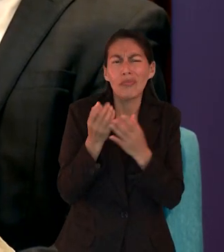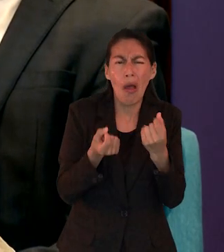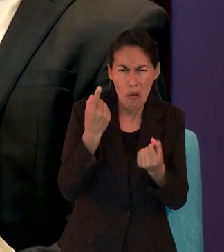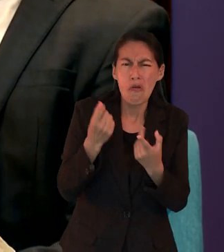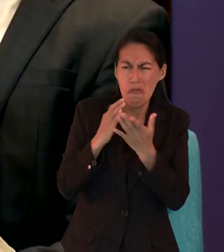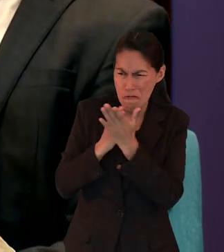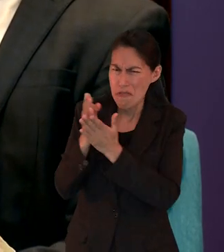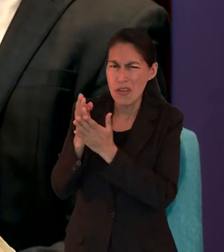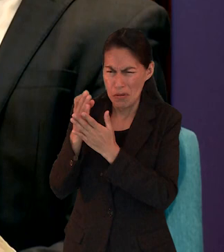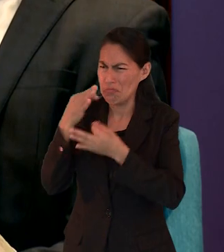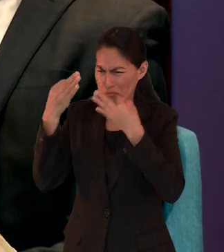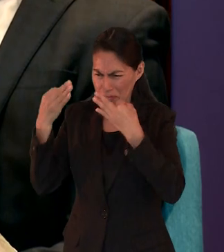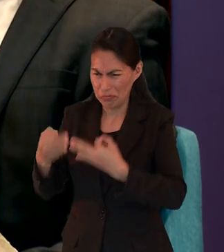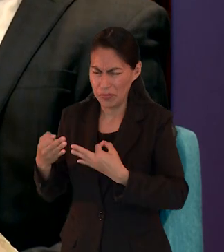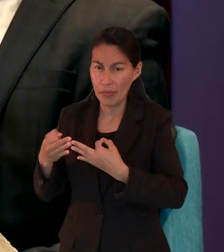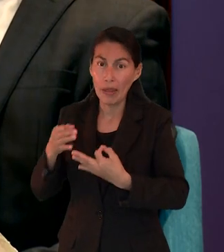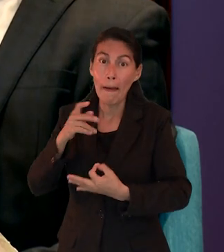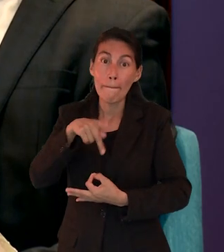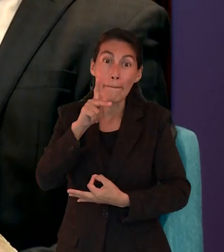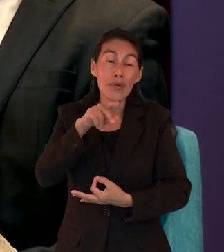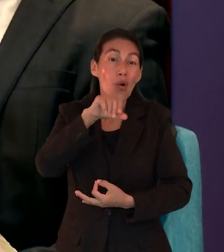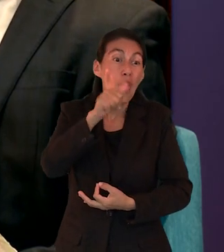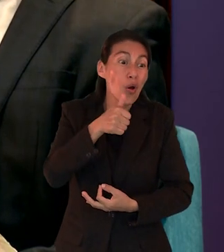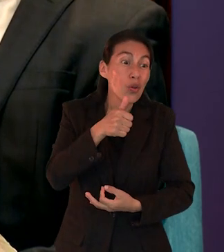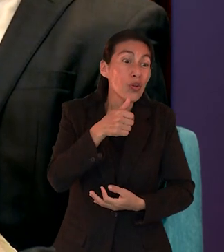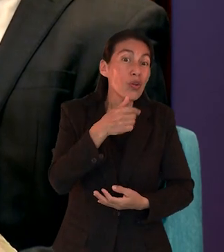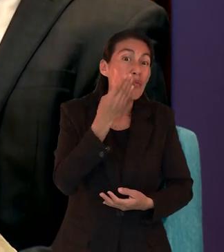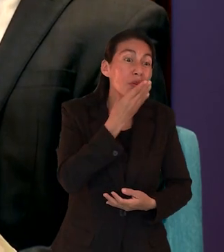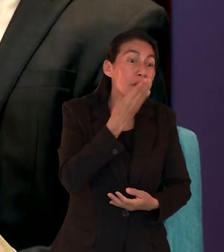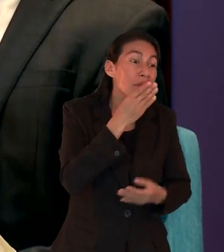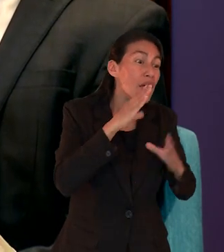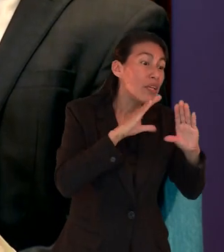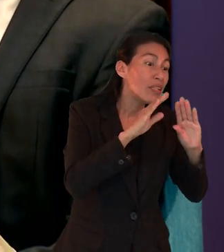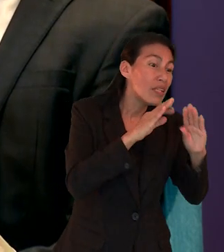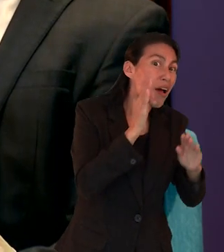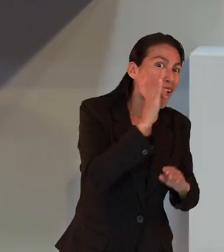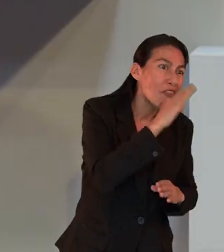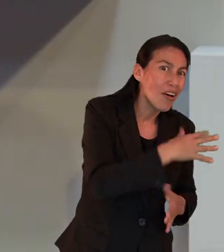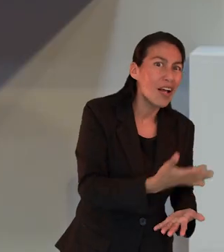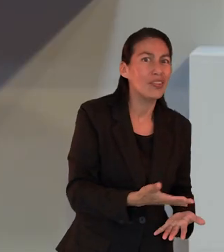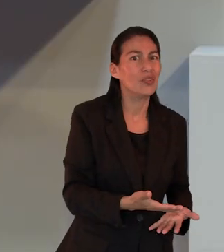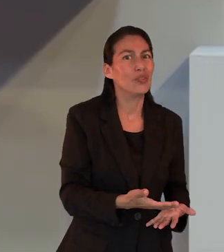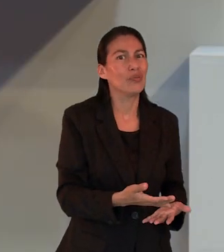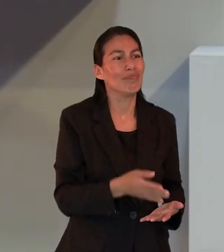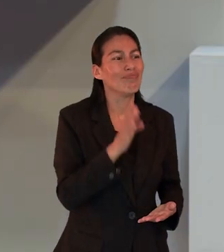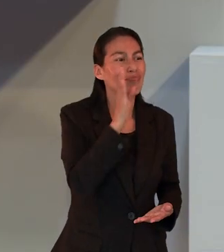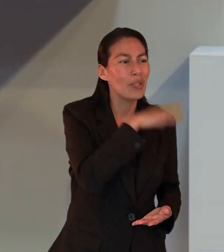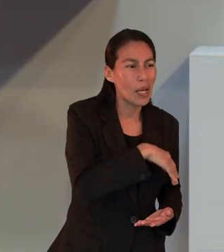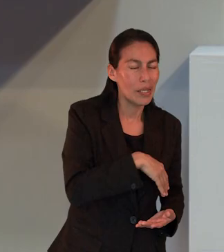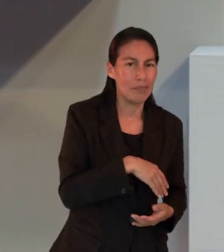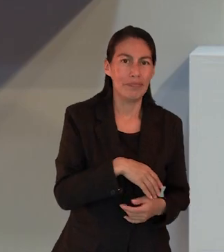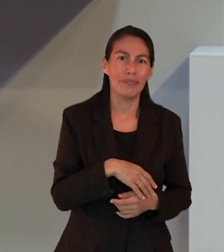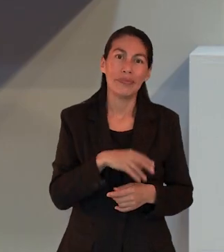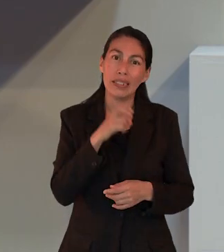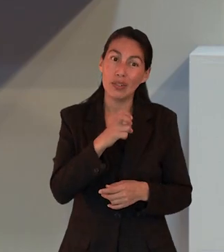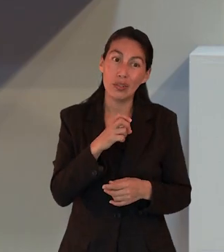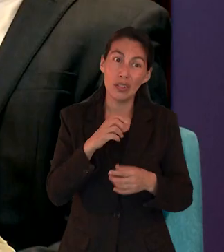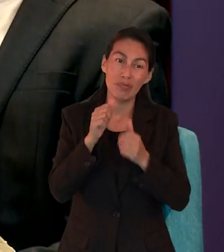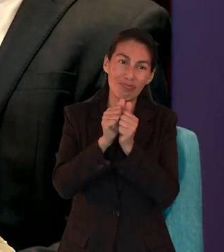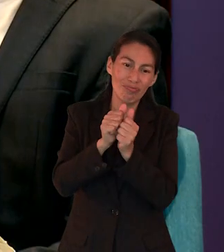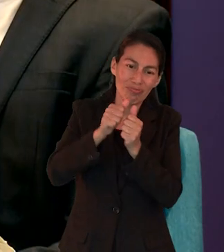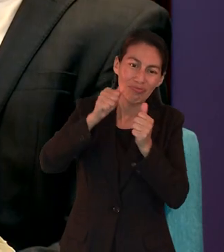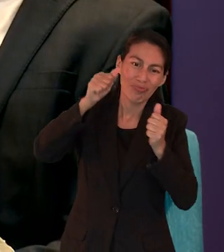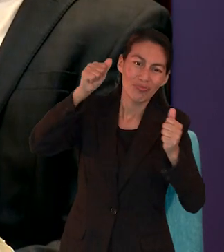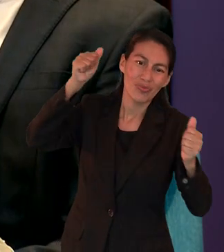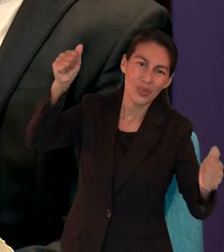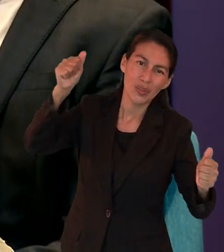pastores que son fieles a Dios, que conducen al rebaño de Dios, y la lección mostró